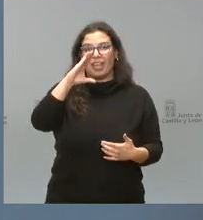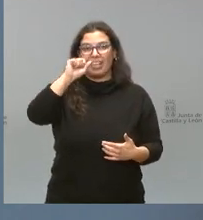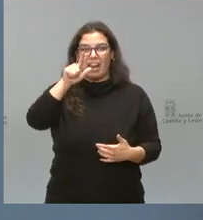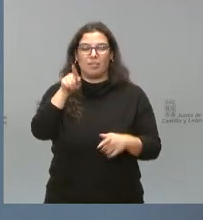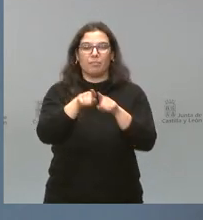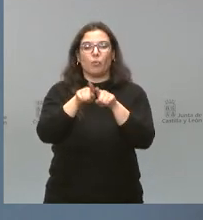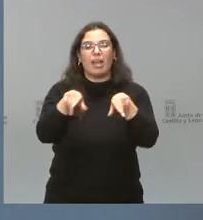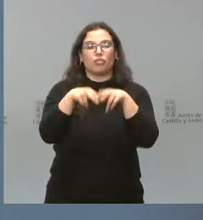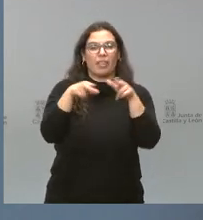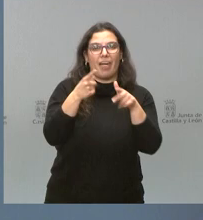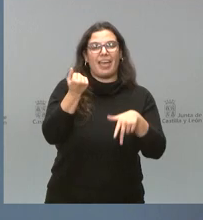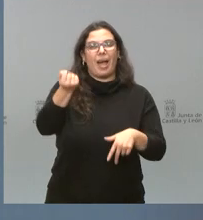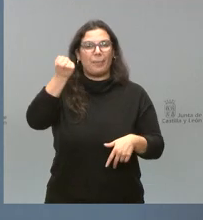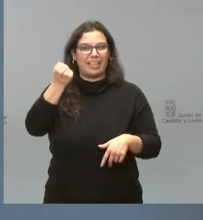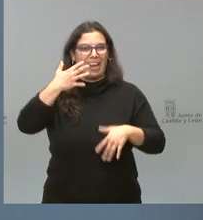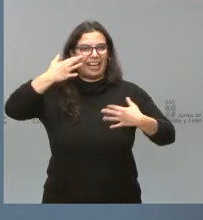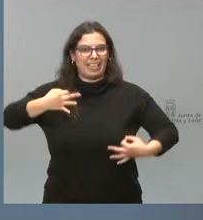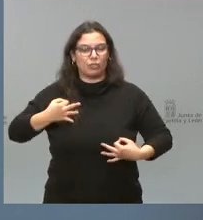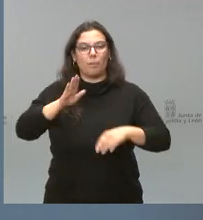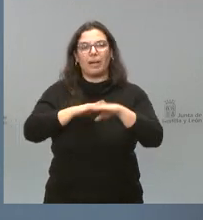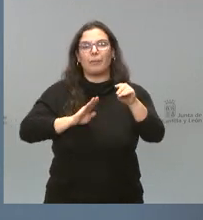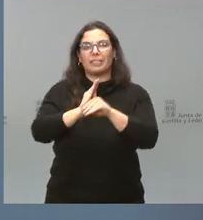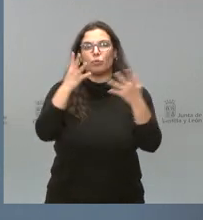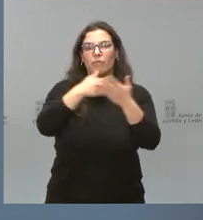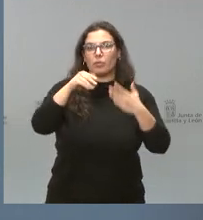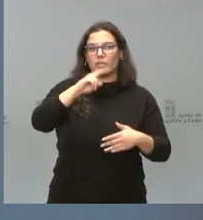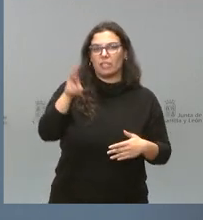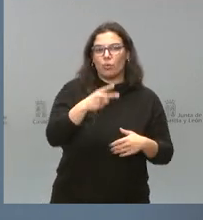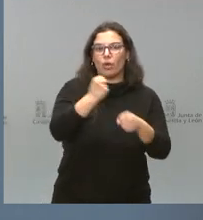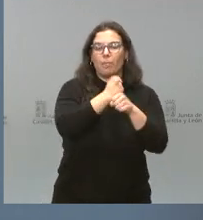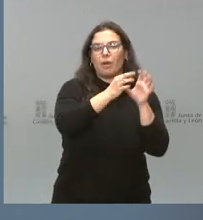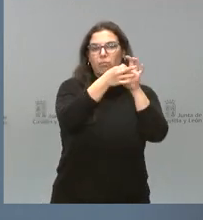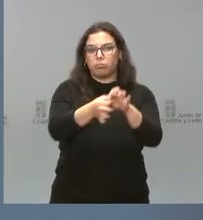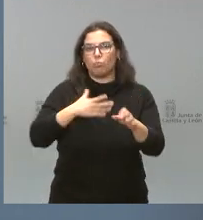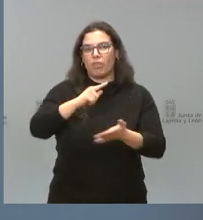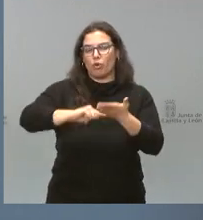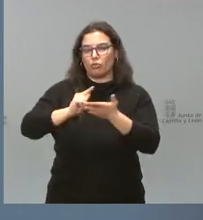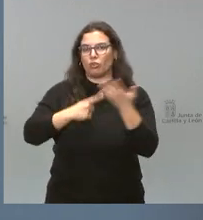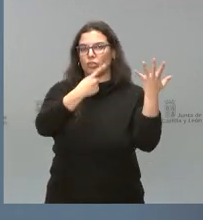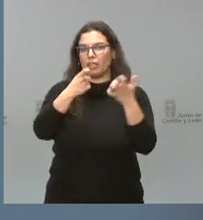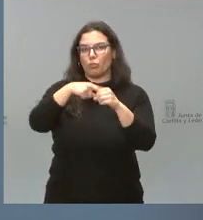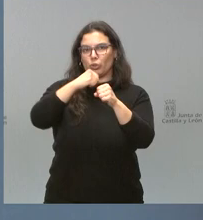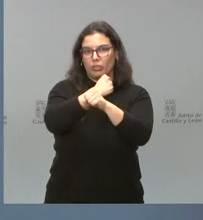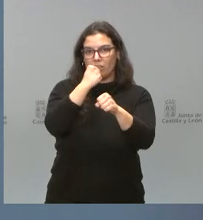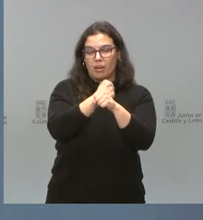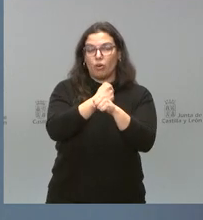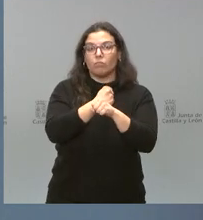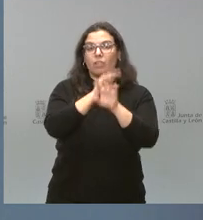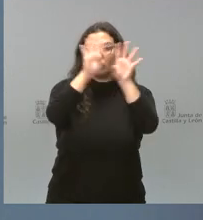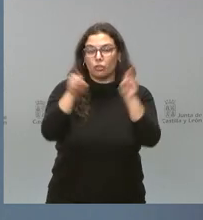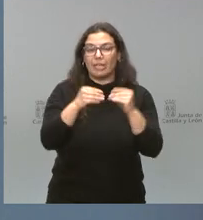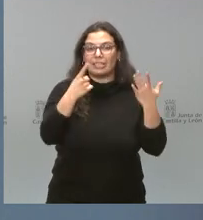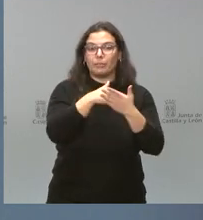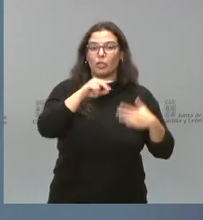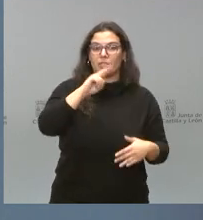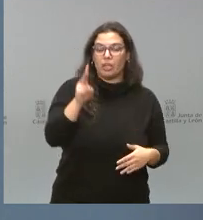riesgo, para una inversión de 9 millones de euros y un empleo asociado de 600 puestos de trabajo. En definitiva, 6 millones de euros